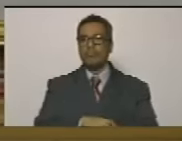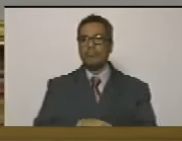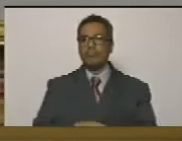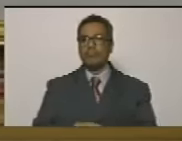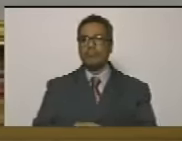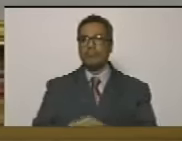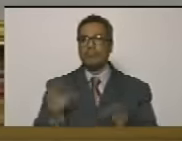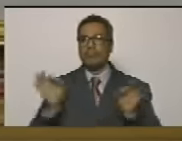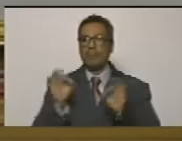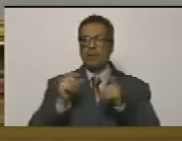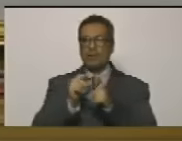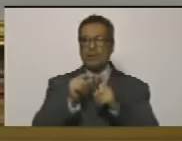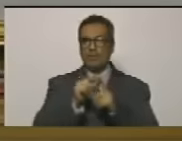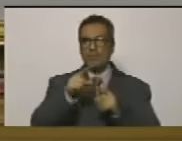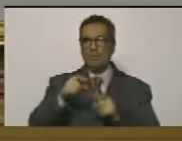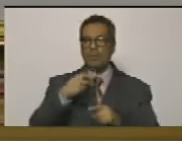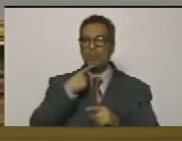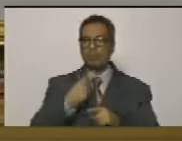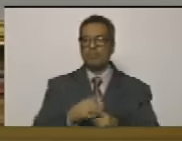Nadie más ha notado el derecho de palabra.